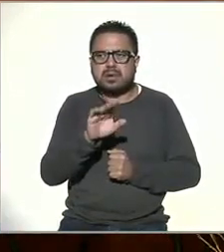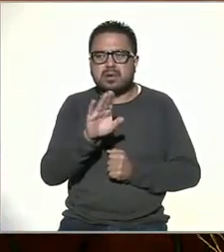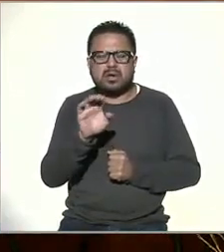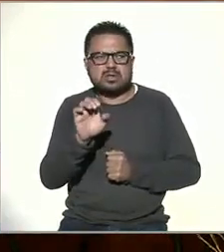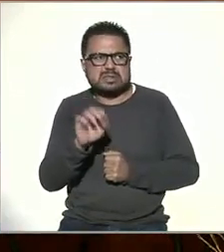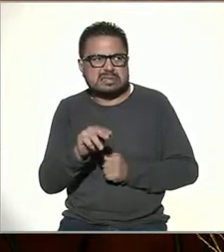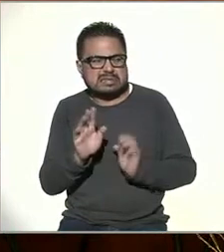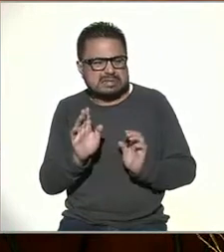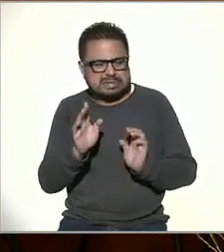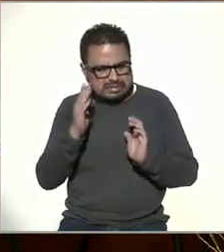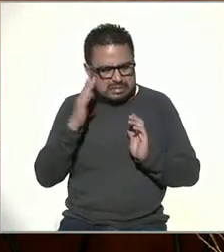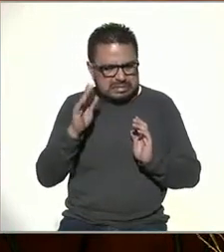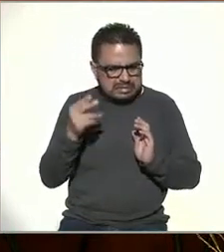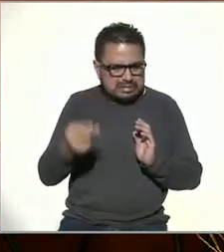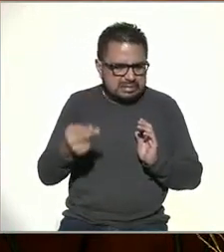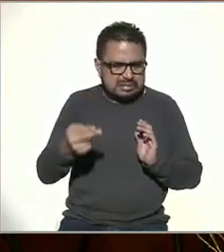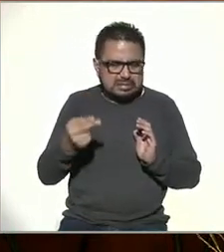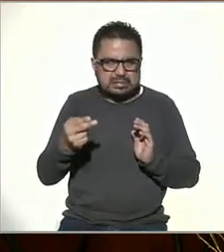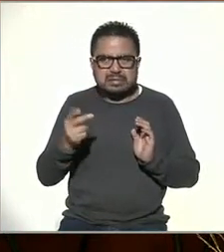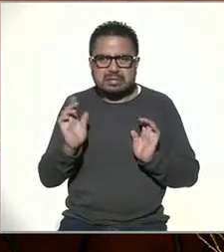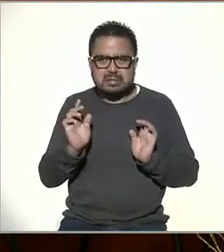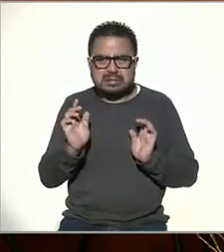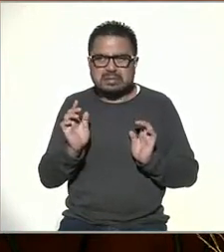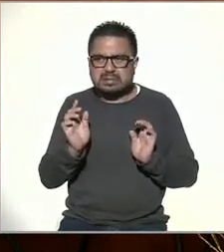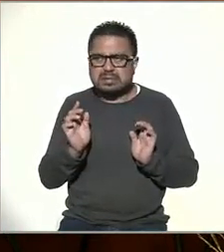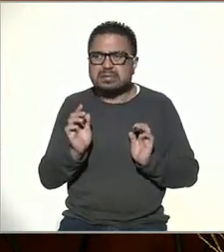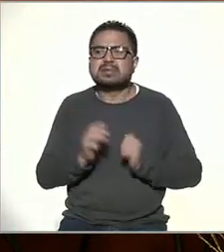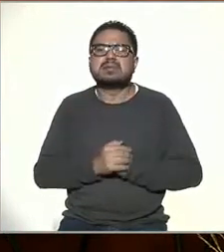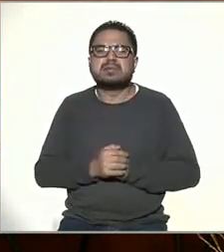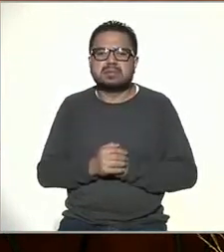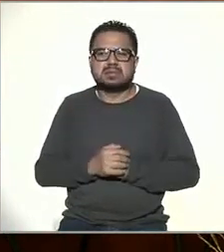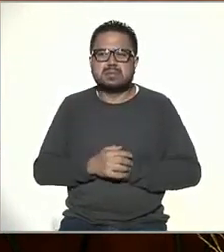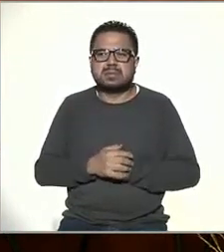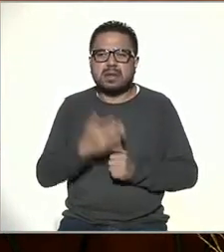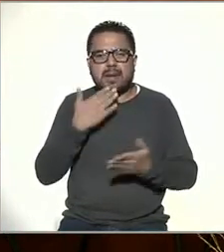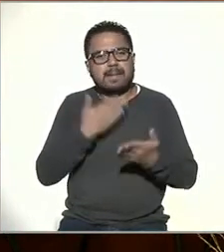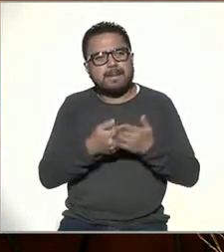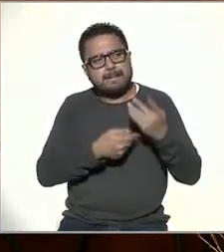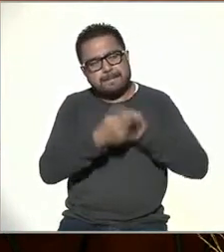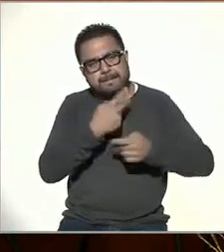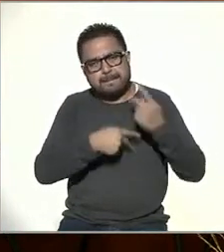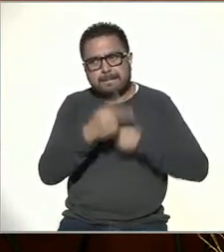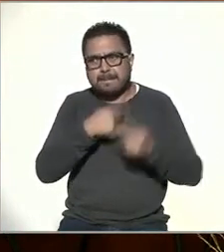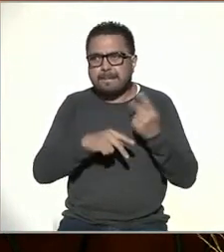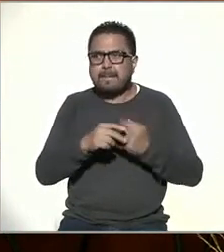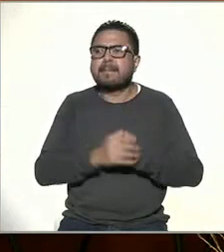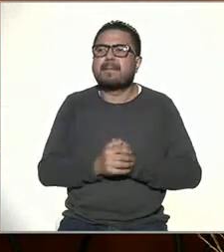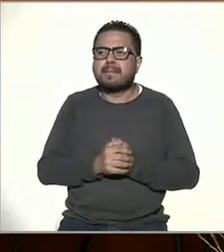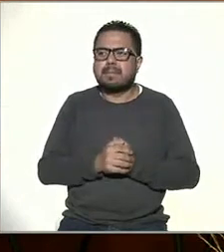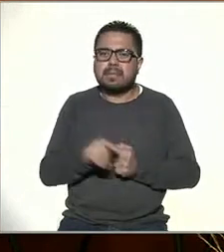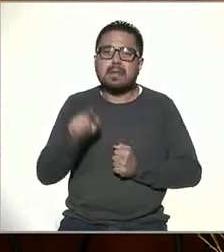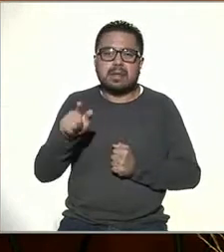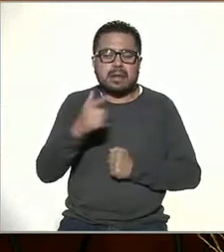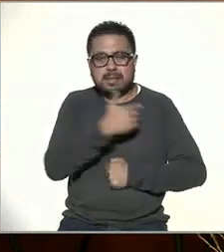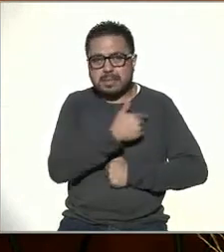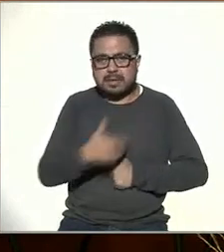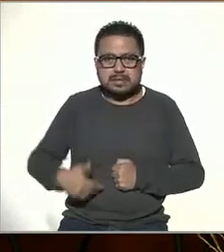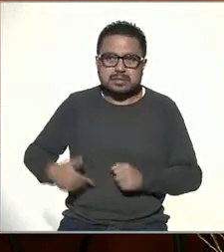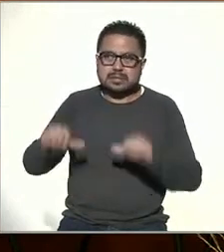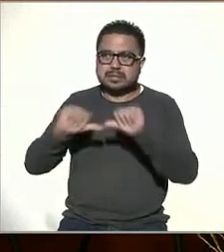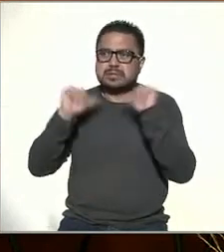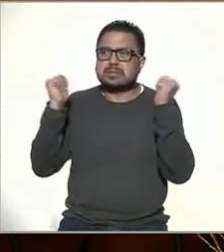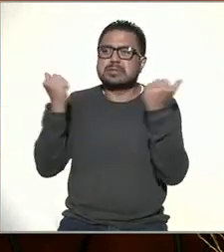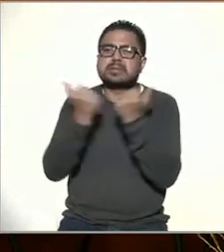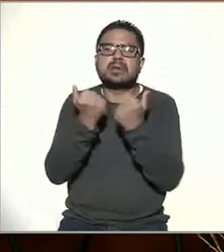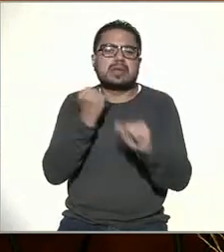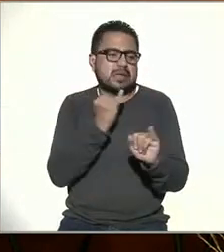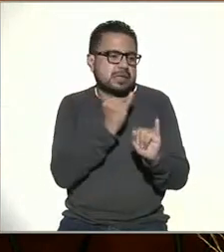¿no? Pero panadero en francés. Para no errarle, Filipe Bulose. Sí, sí, Bienvenido. Bienvenido, Filipe. Filipe es presidente de la Asociación